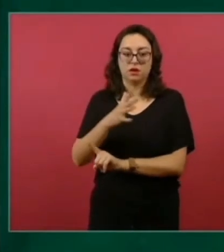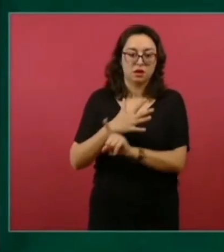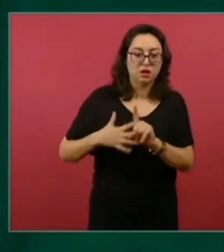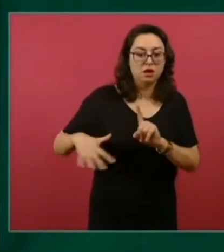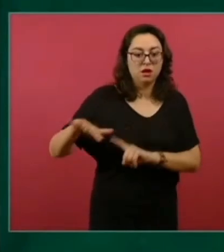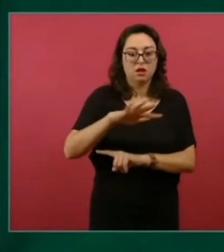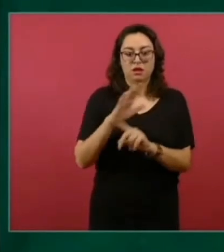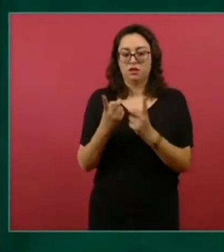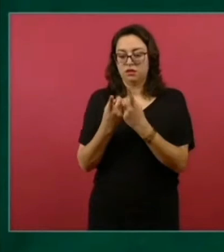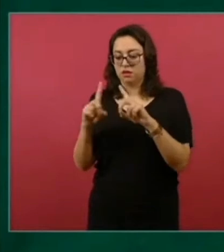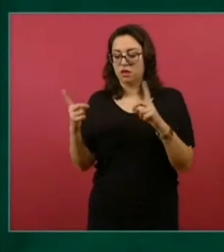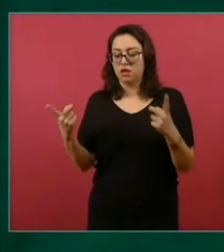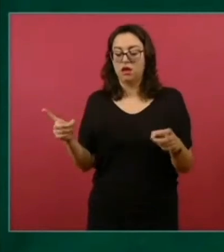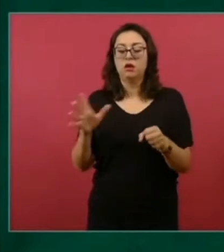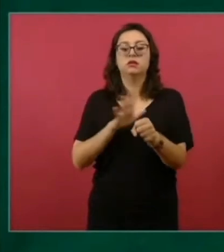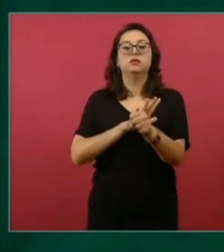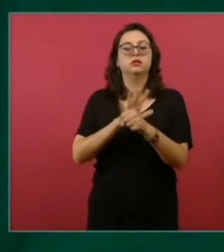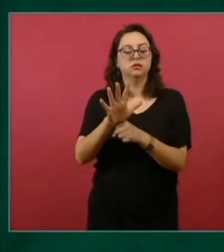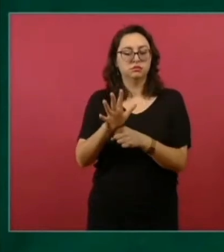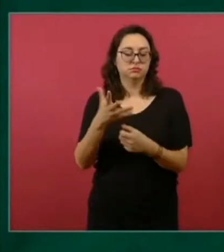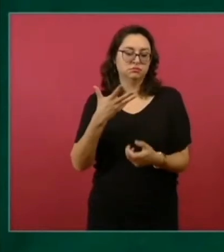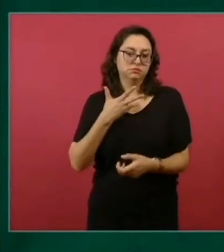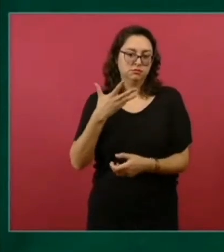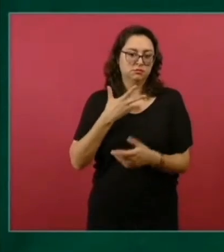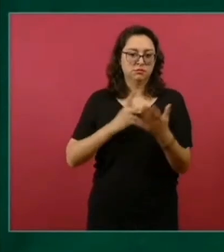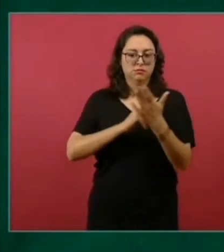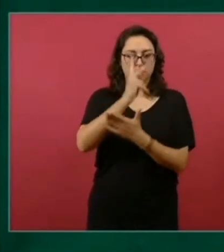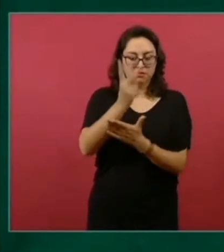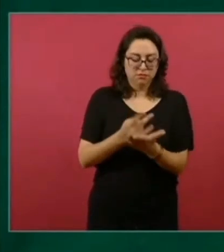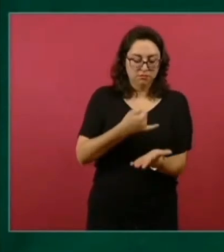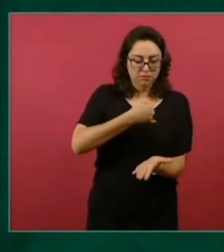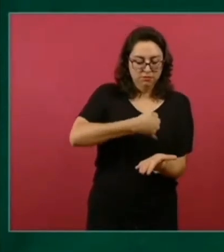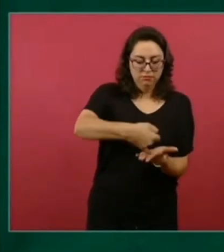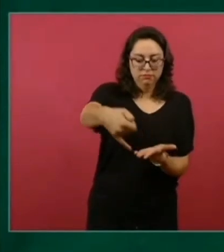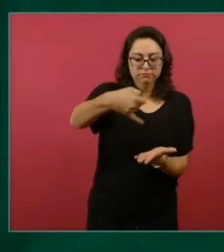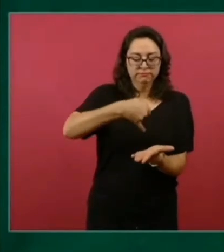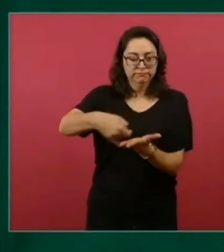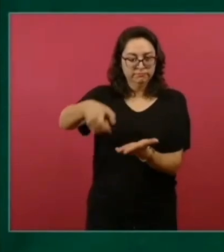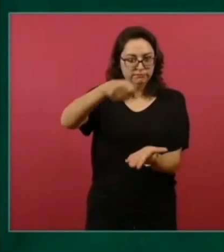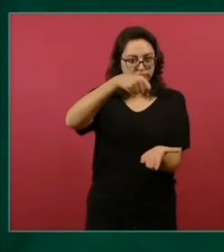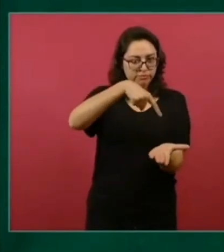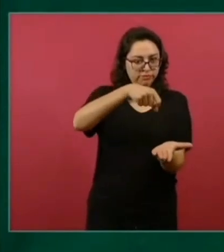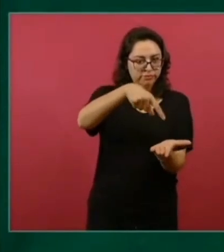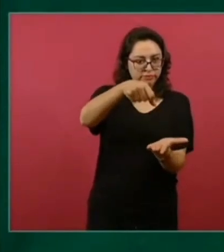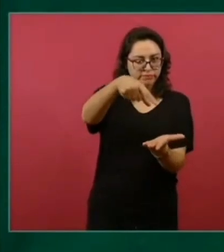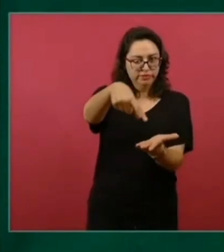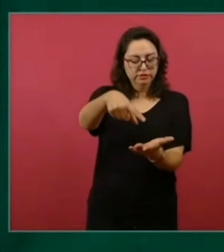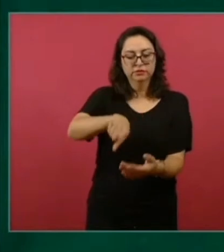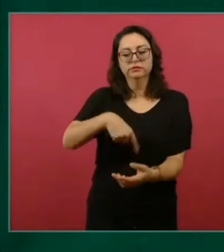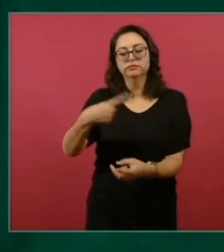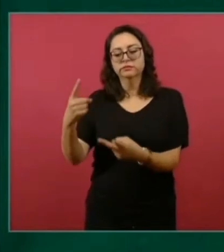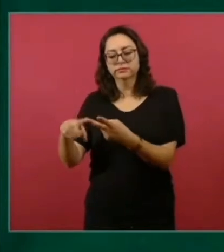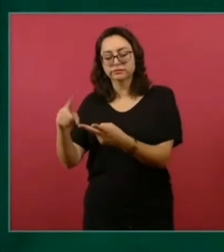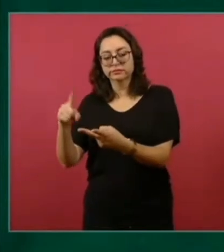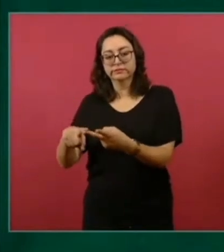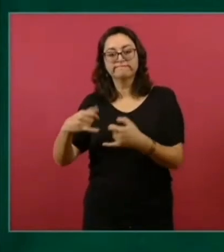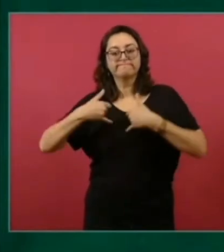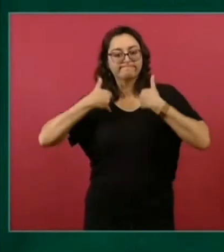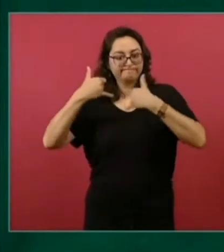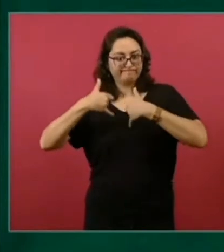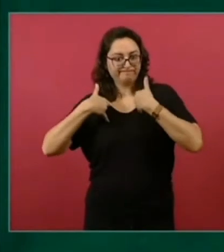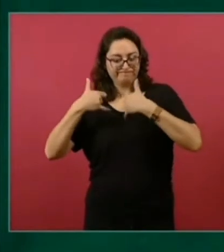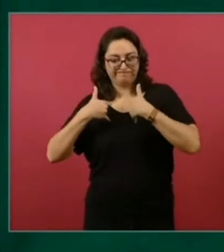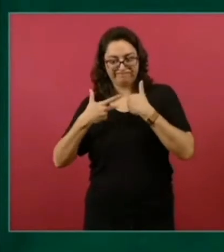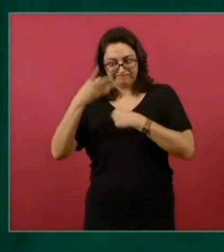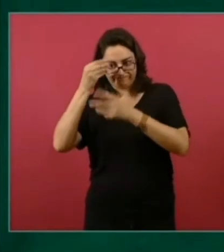y asegurar el desarrollo de la región son precisamente Sembrando Vida y Jóvenes Construyendo el Futuro que ya funcionan en México. Entonces, el aprendizaje